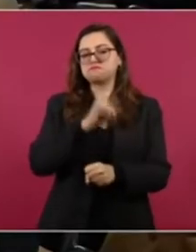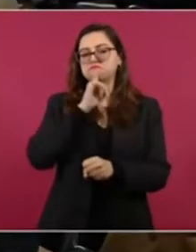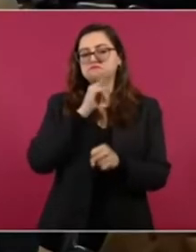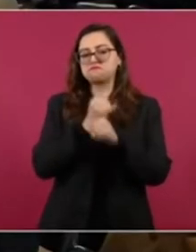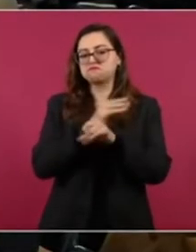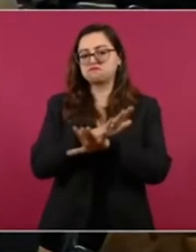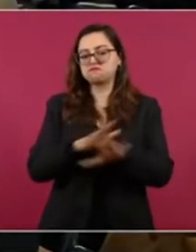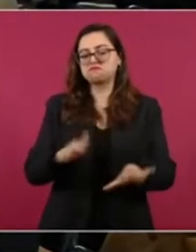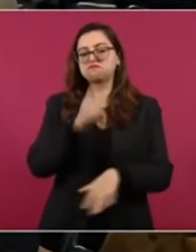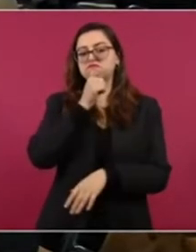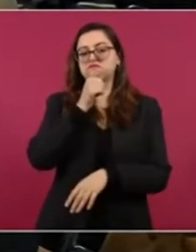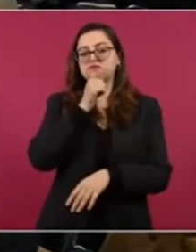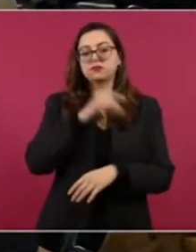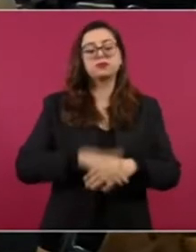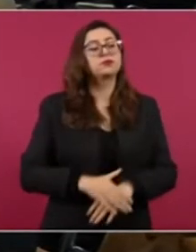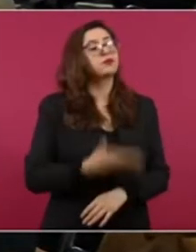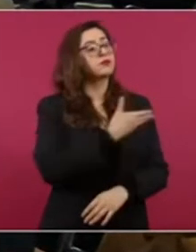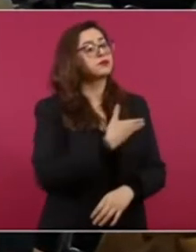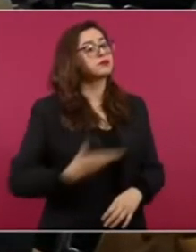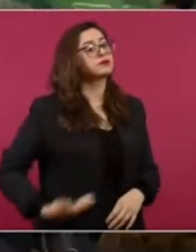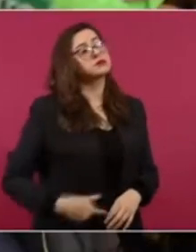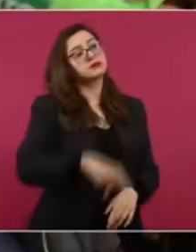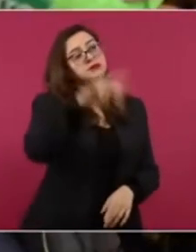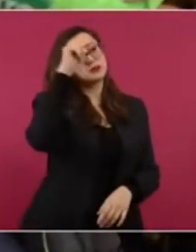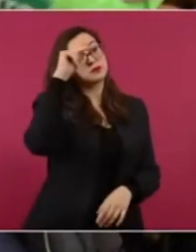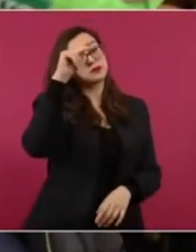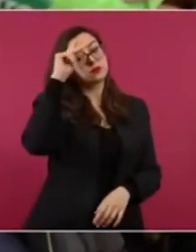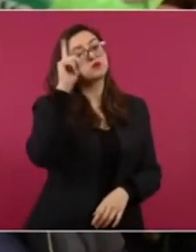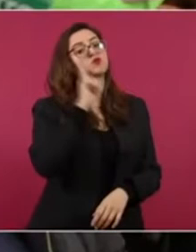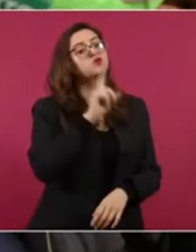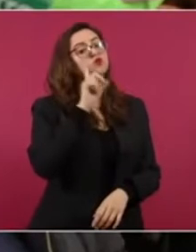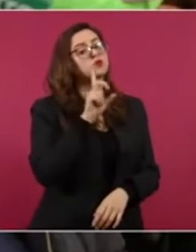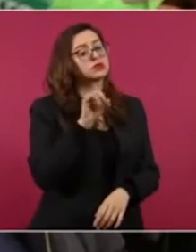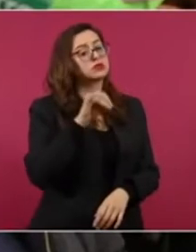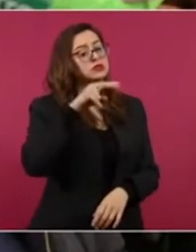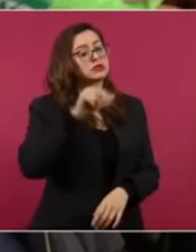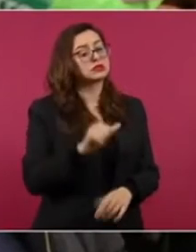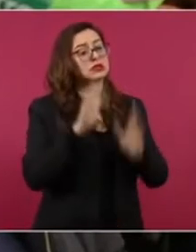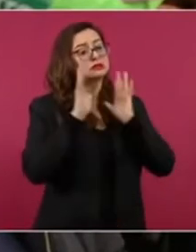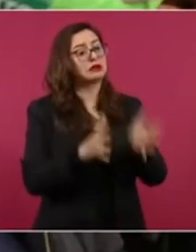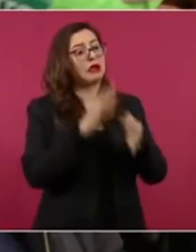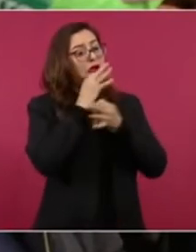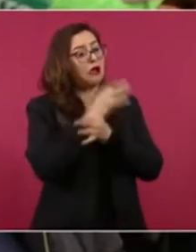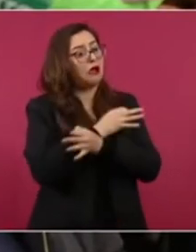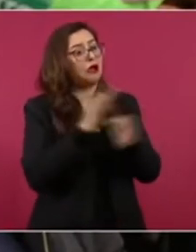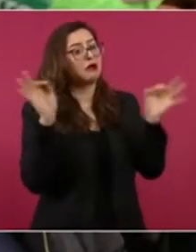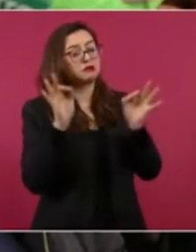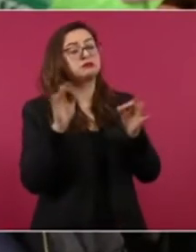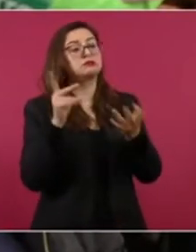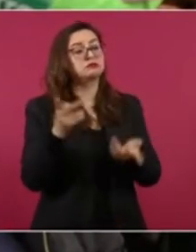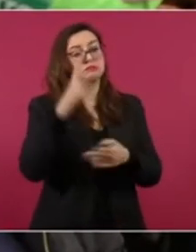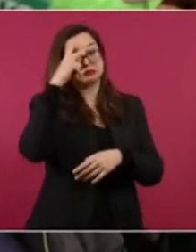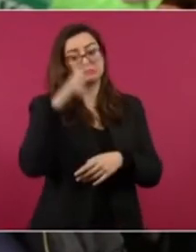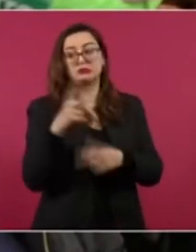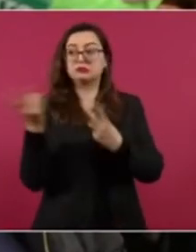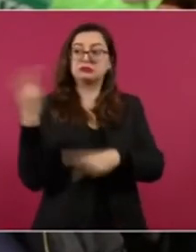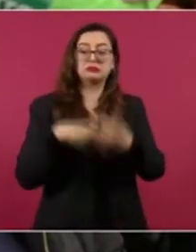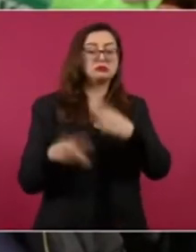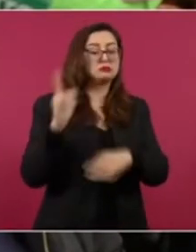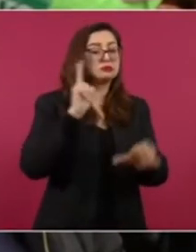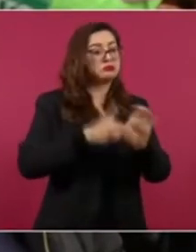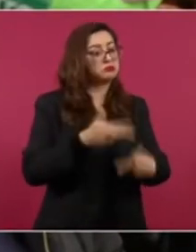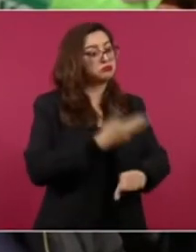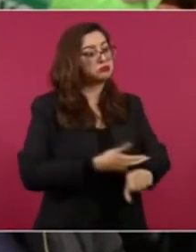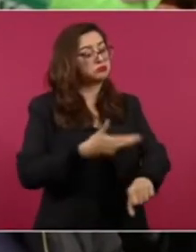que la presidenta de Perú, Dina Boluarte, había hecho ya esta confirmación de que México ya otorgó el asilo y que se estarían iniciando ya estos